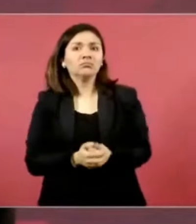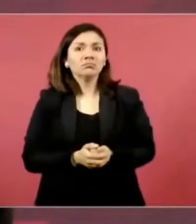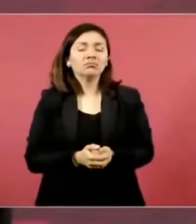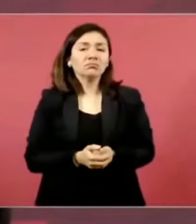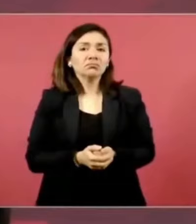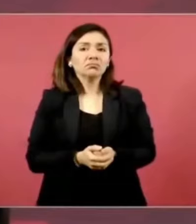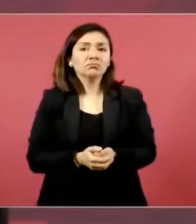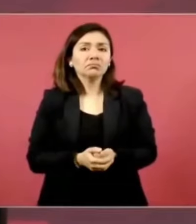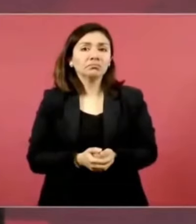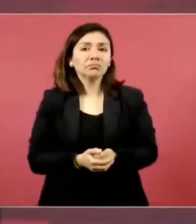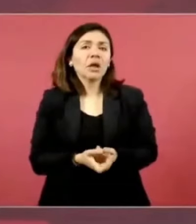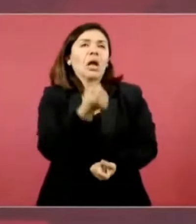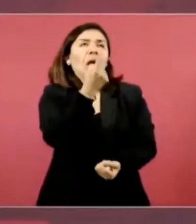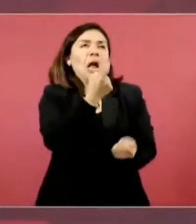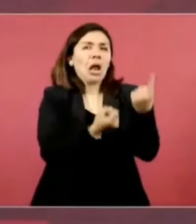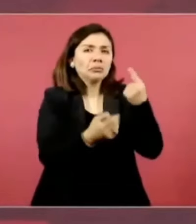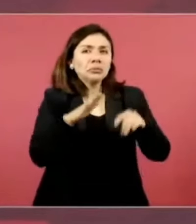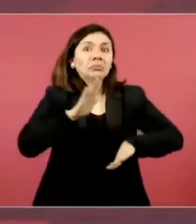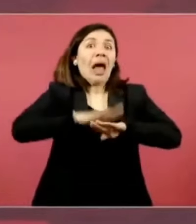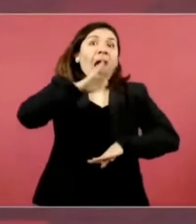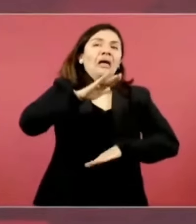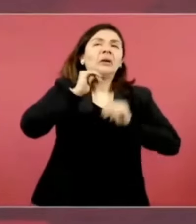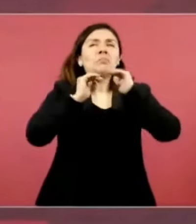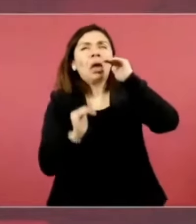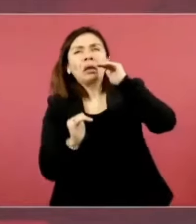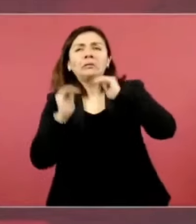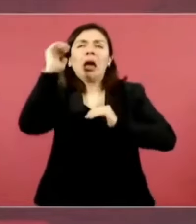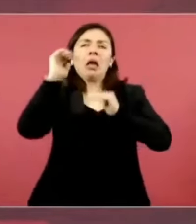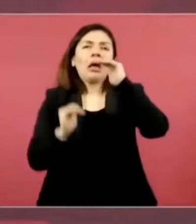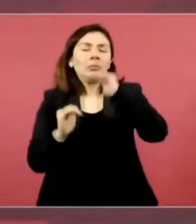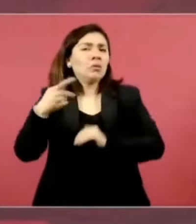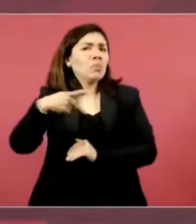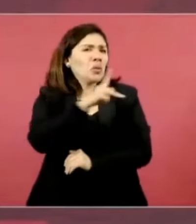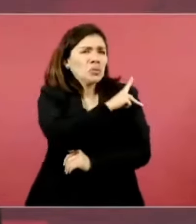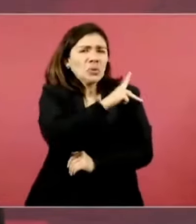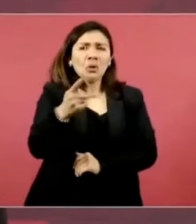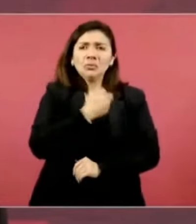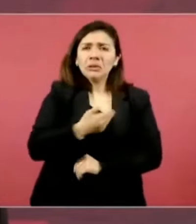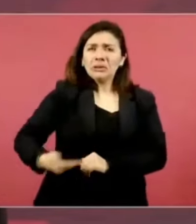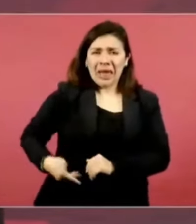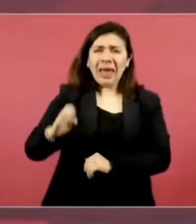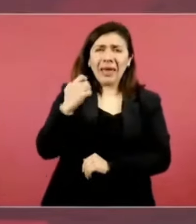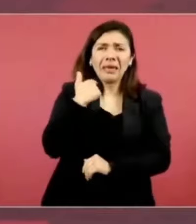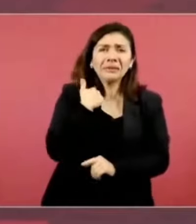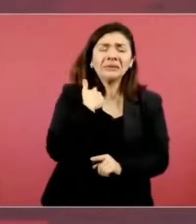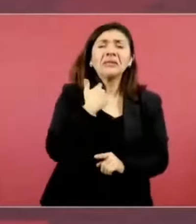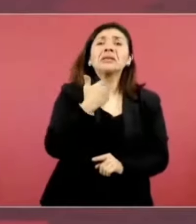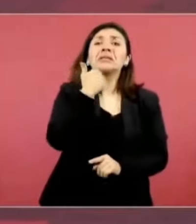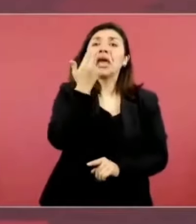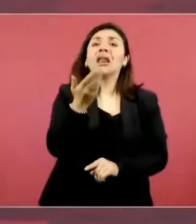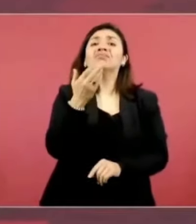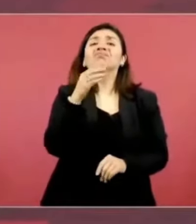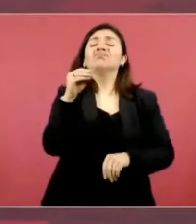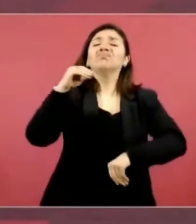menos pero todos han hecho sean demócratas o sean republicanos para quedar bien ahí